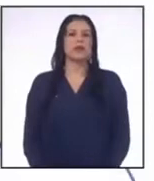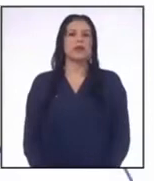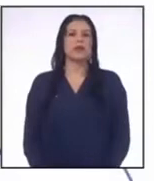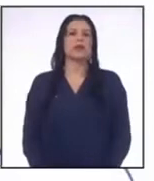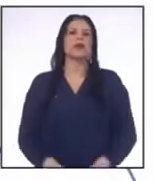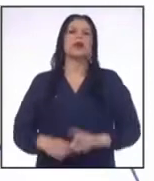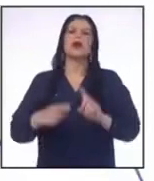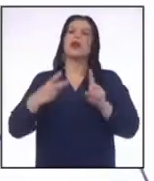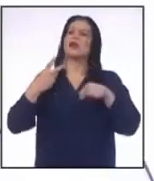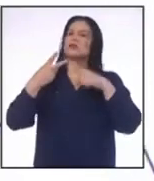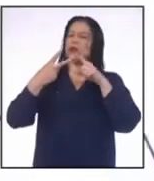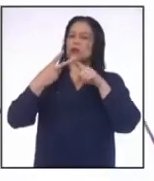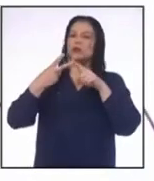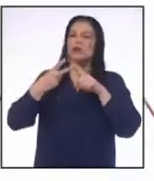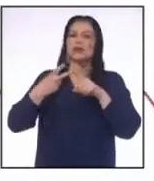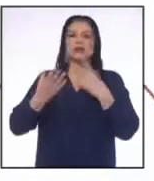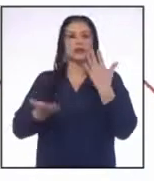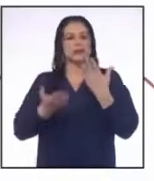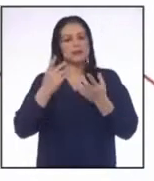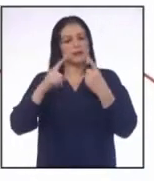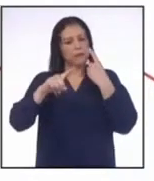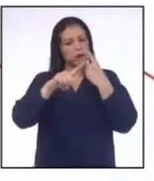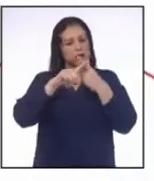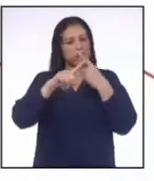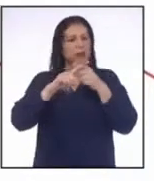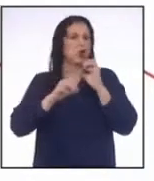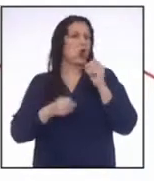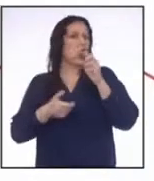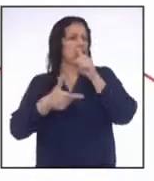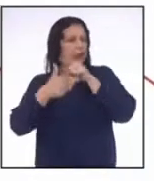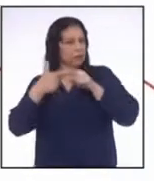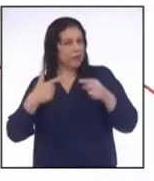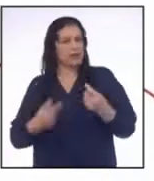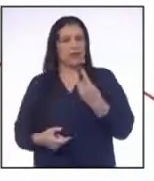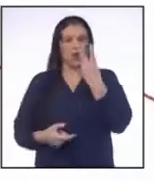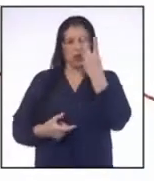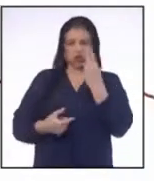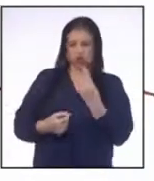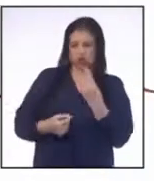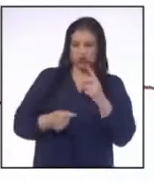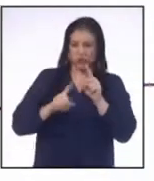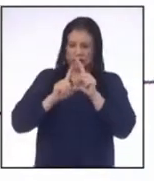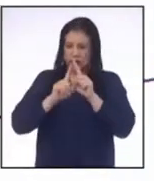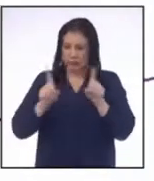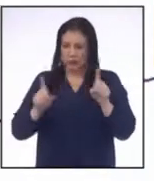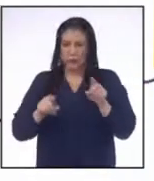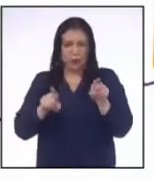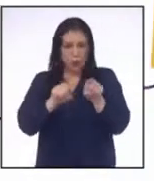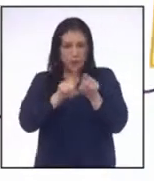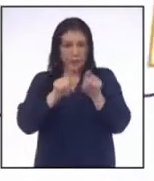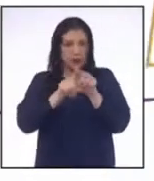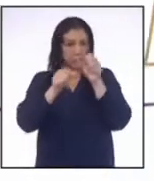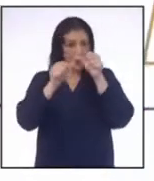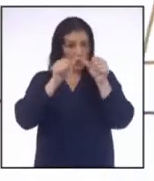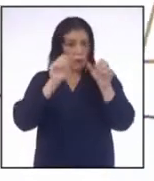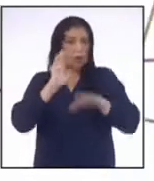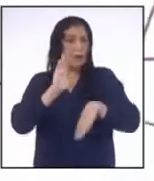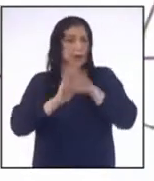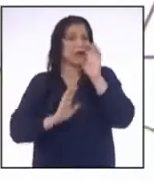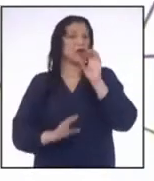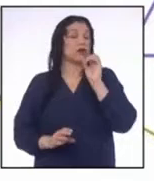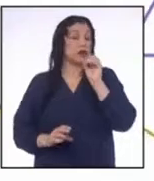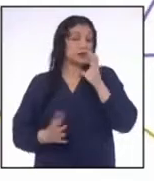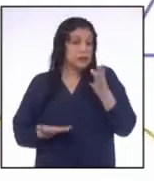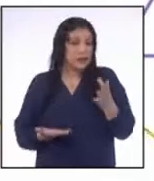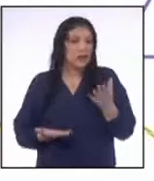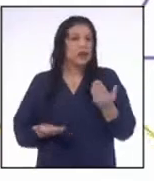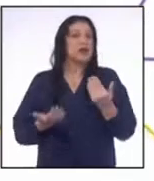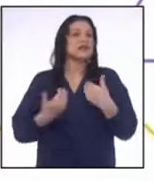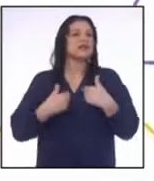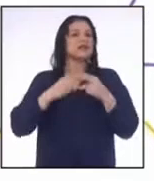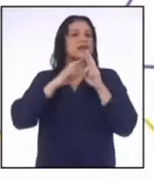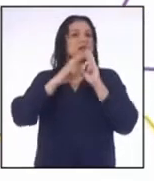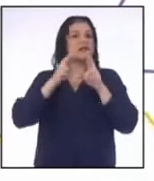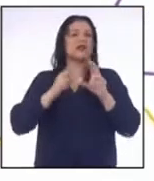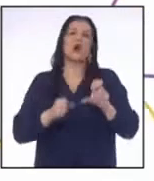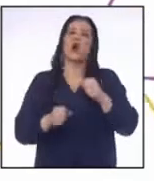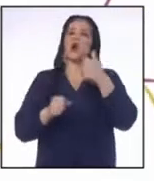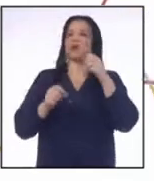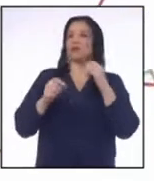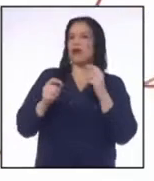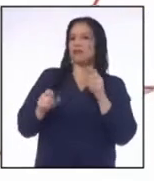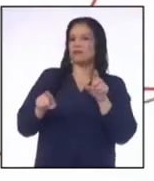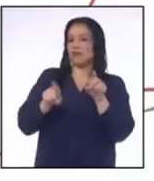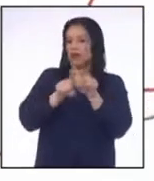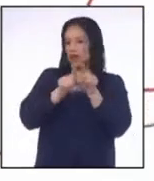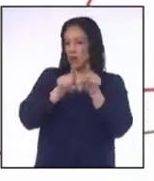Propiedad 2 Si se multiplican o dividen los dos miembros de una desigualdad por un mismo número mayor que 0 Se obtiene otra inequación